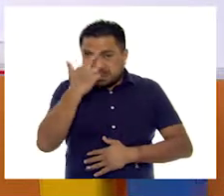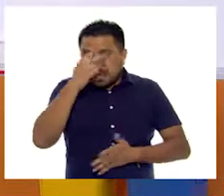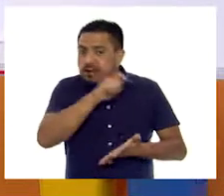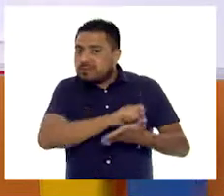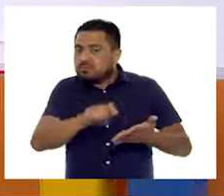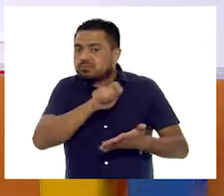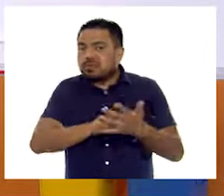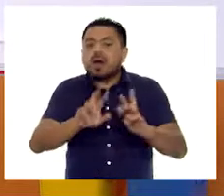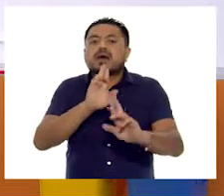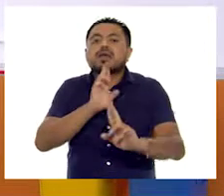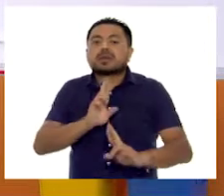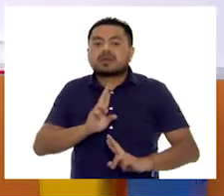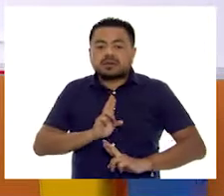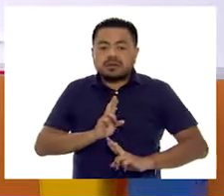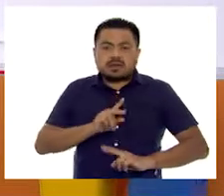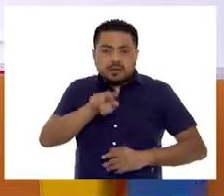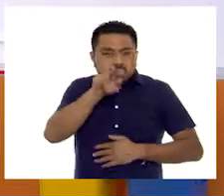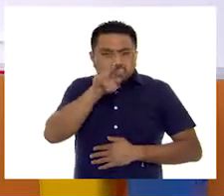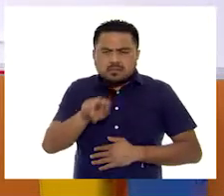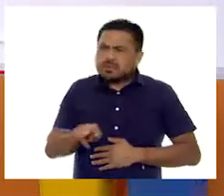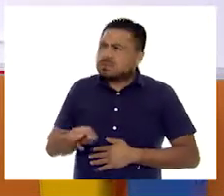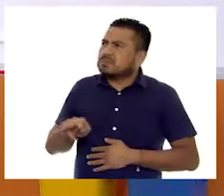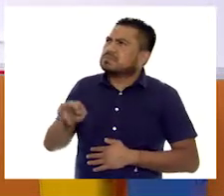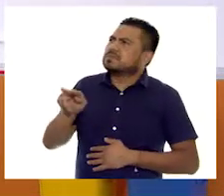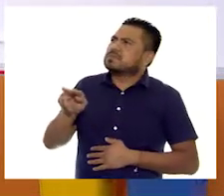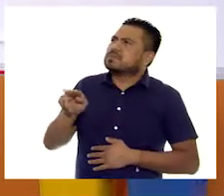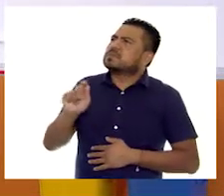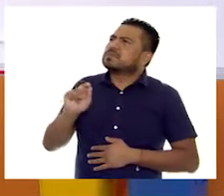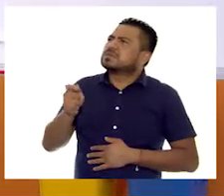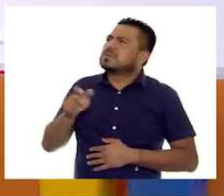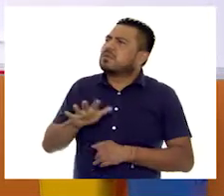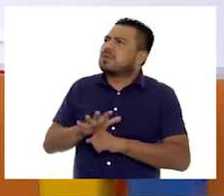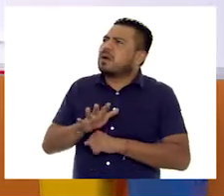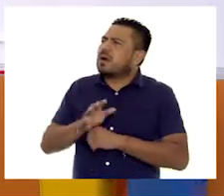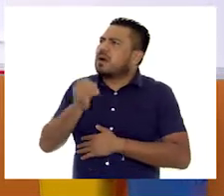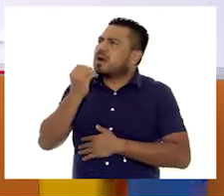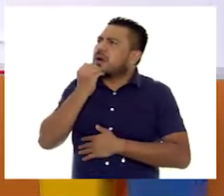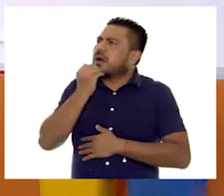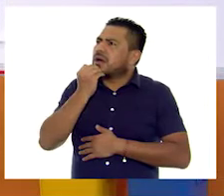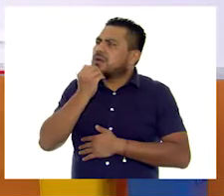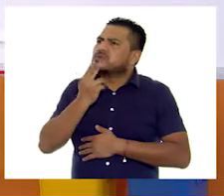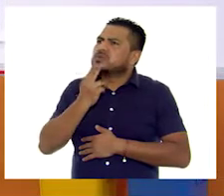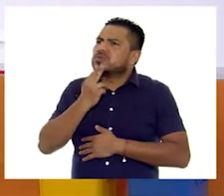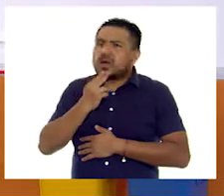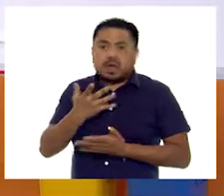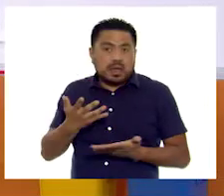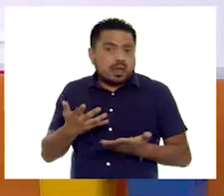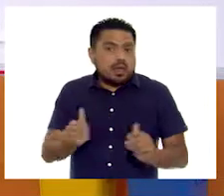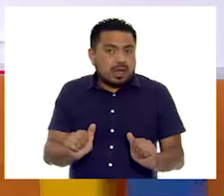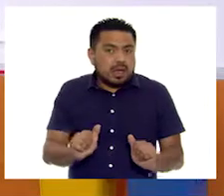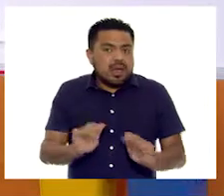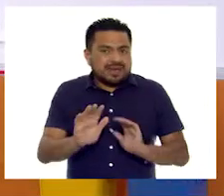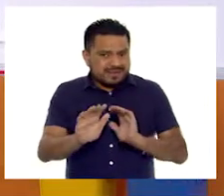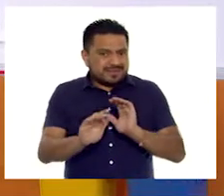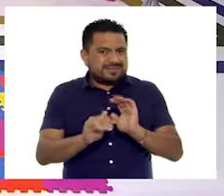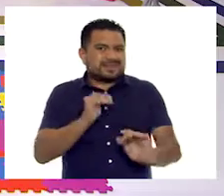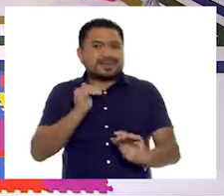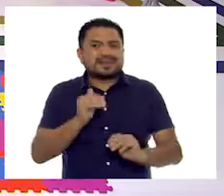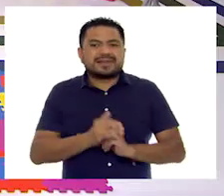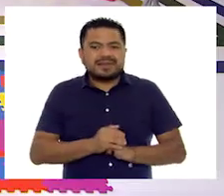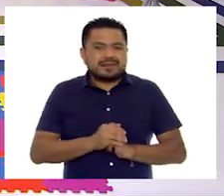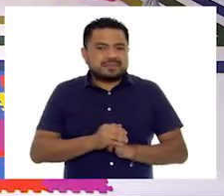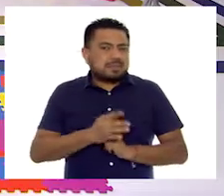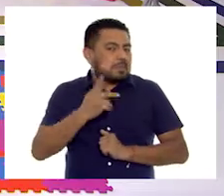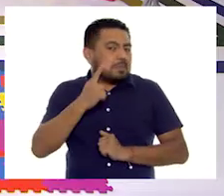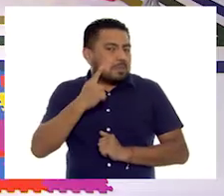tu respuesta. Ve analizando qué alimentos se consumieron. ¿Ya la tienes? Mándala. Vamos